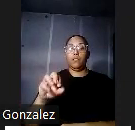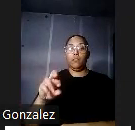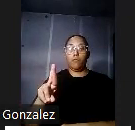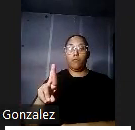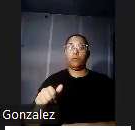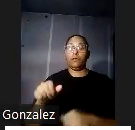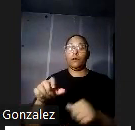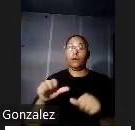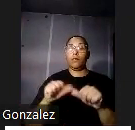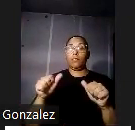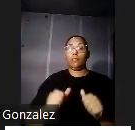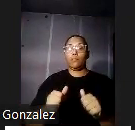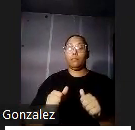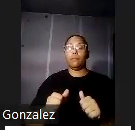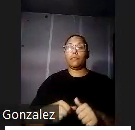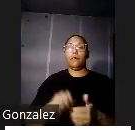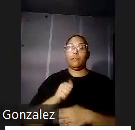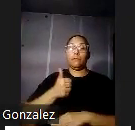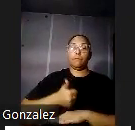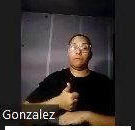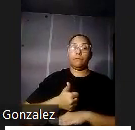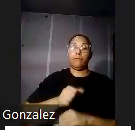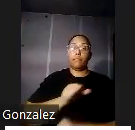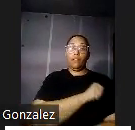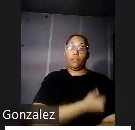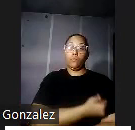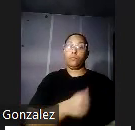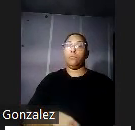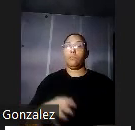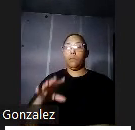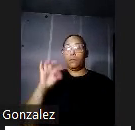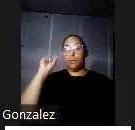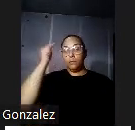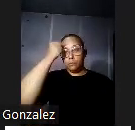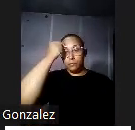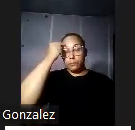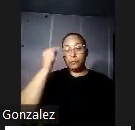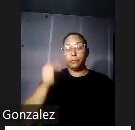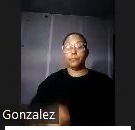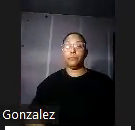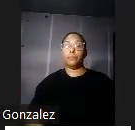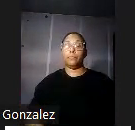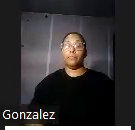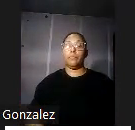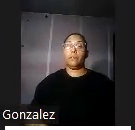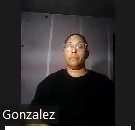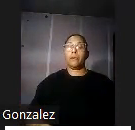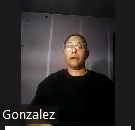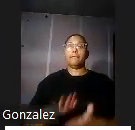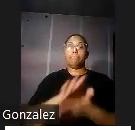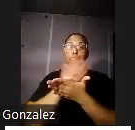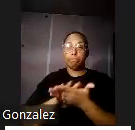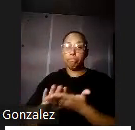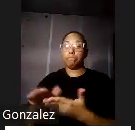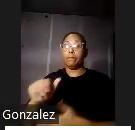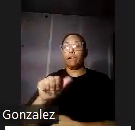autorizó al gobernador adoptar medidas conducentes al estudio y curación de la anemia tropical